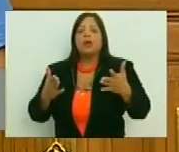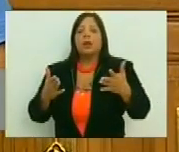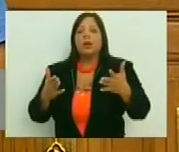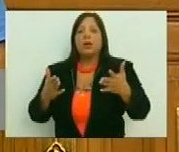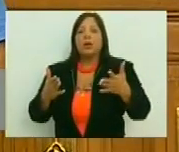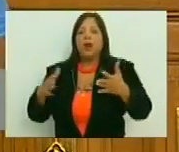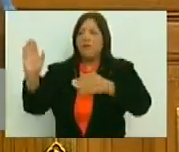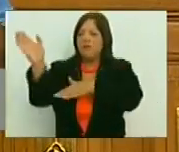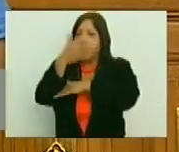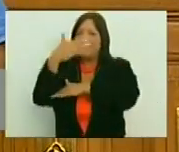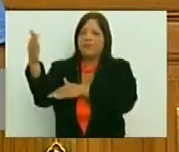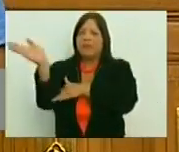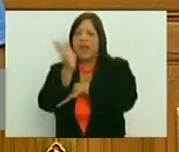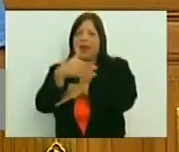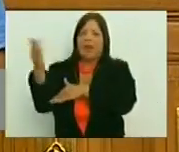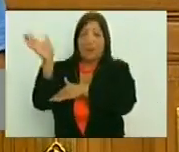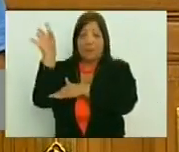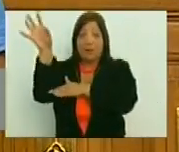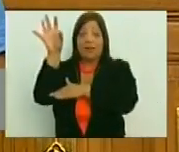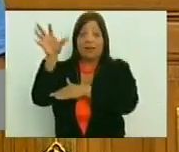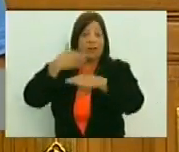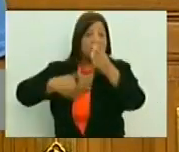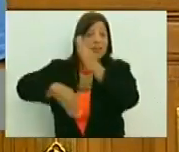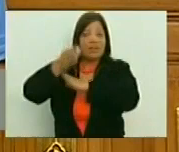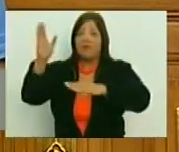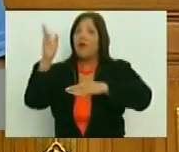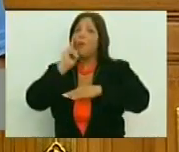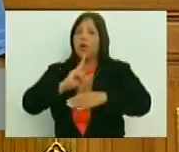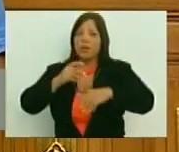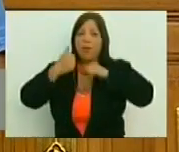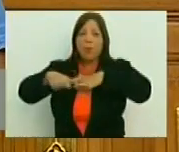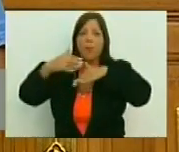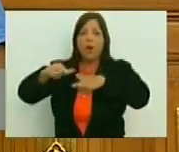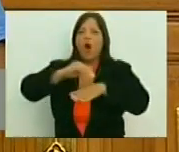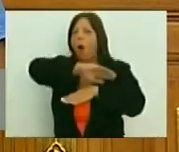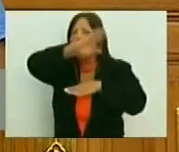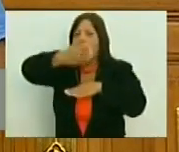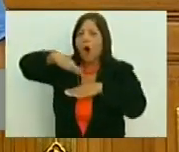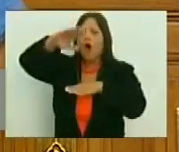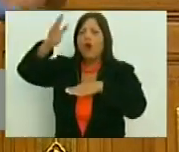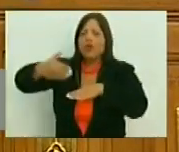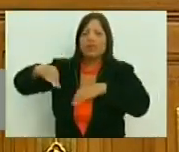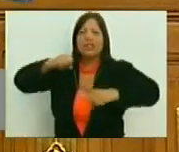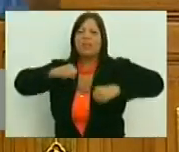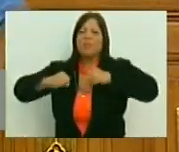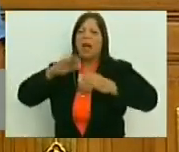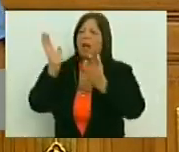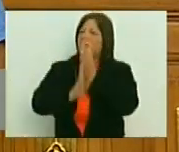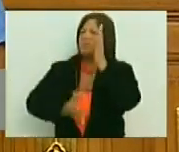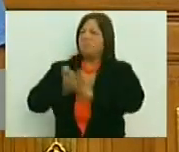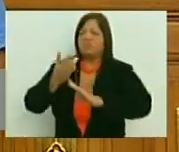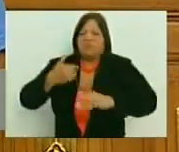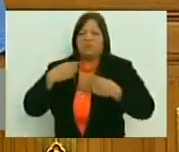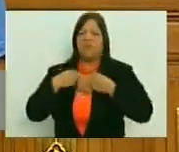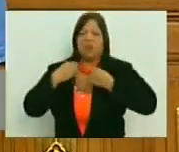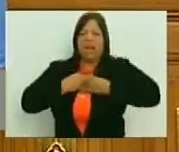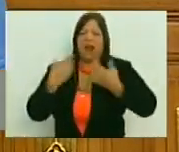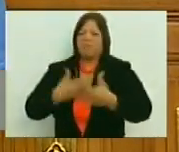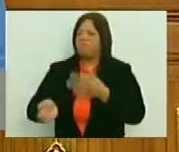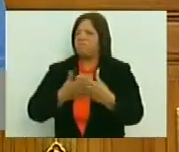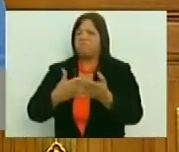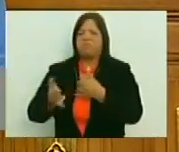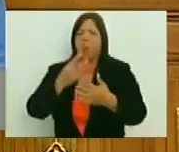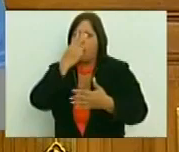banderas de la patria, y se fue con Bolívar, y salieron de esos montes por ahí, con la pata en el suelo, descamisado, y